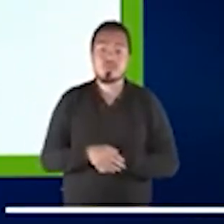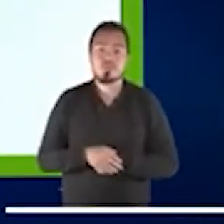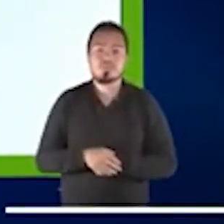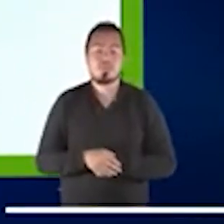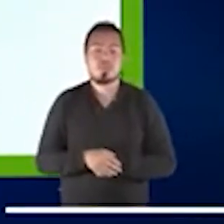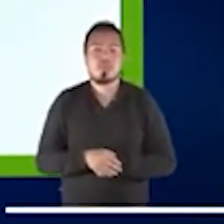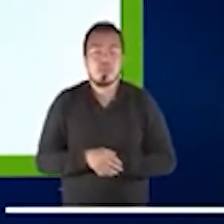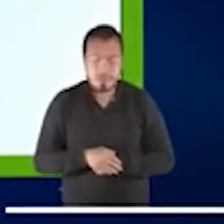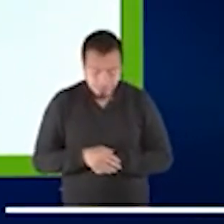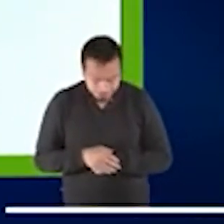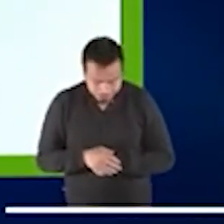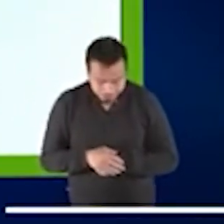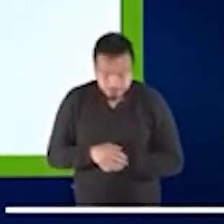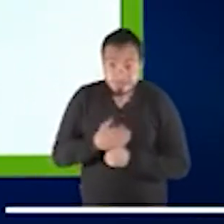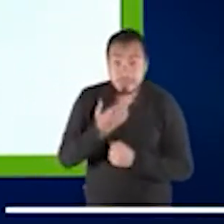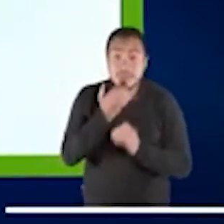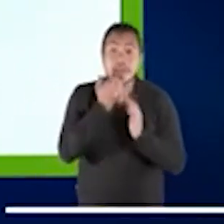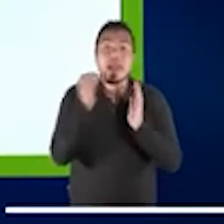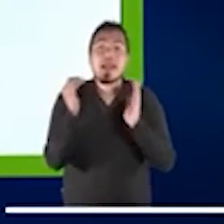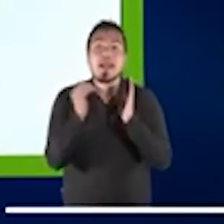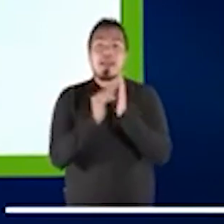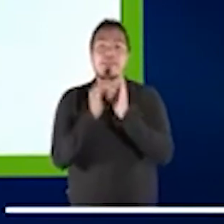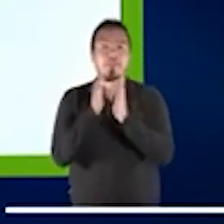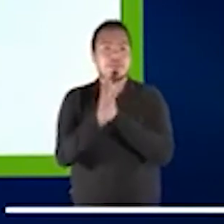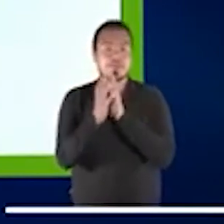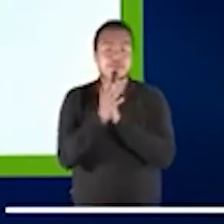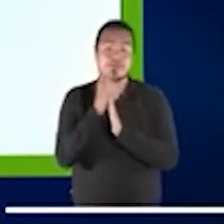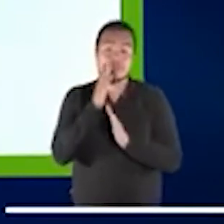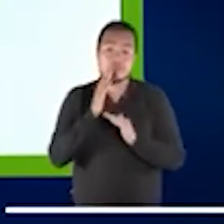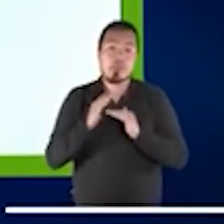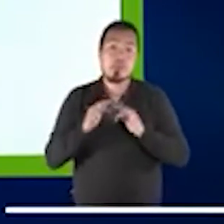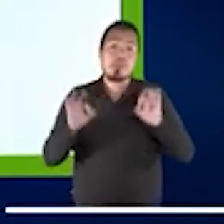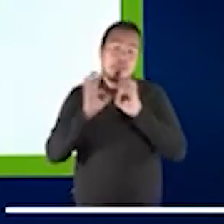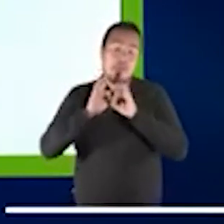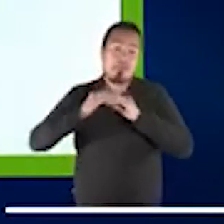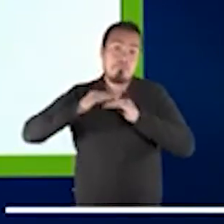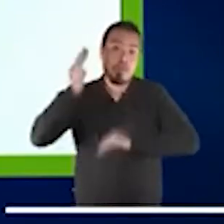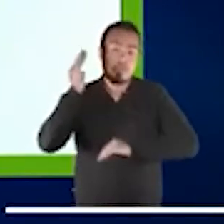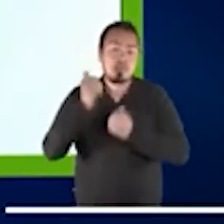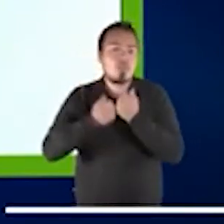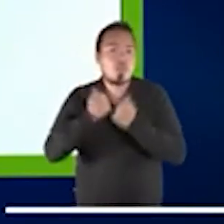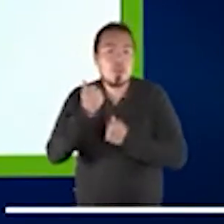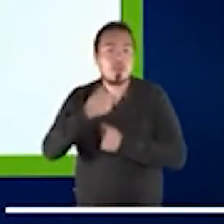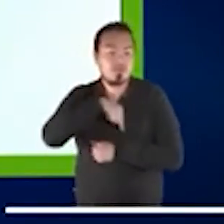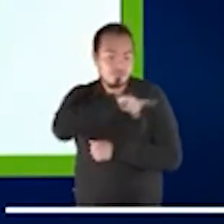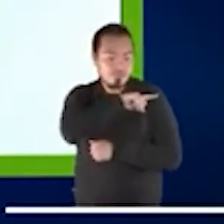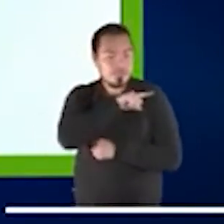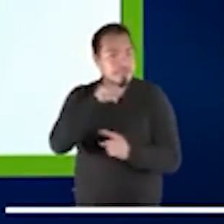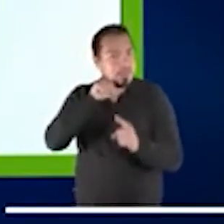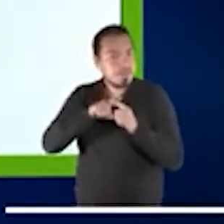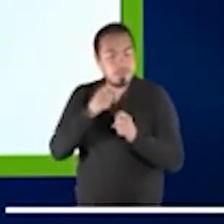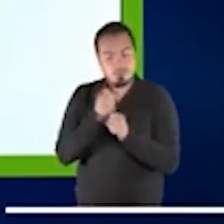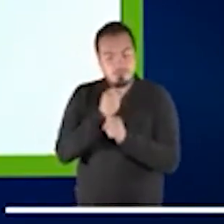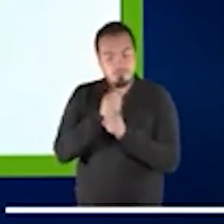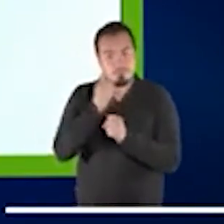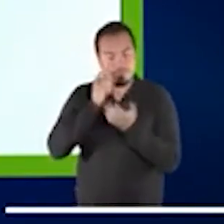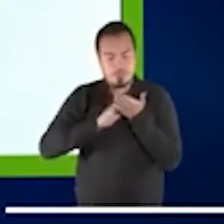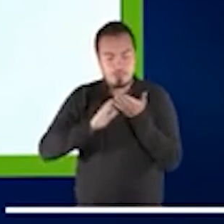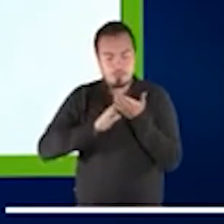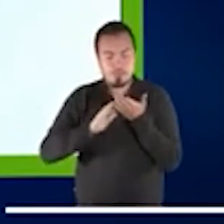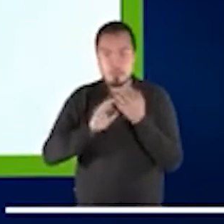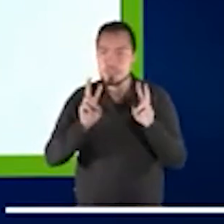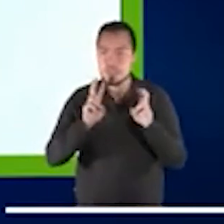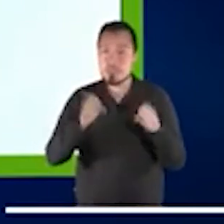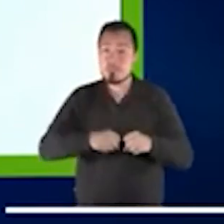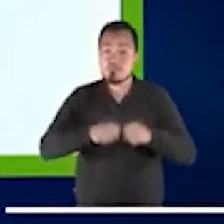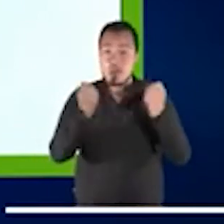Por ejemplo, lo que es más importante para nosotros es el trabajar el daño o el riesgo del daño